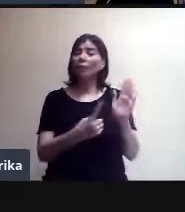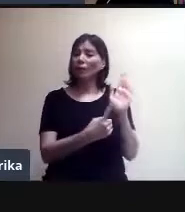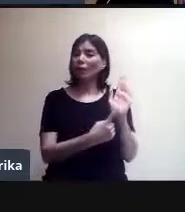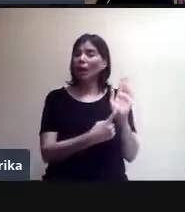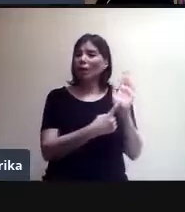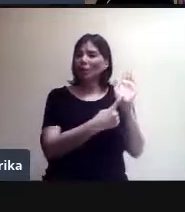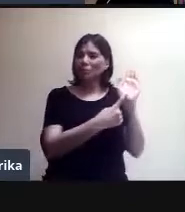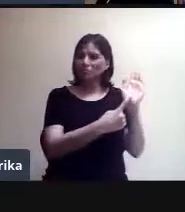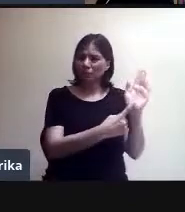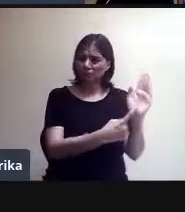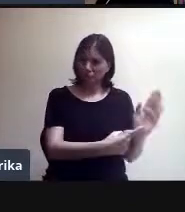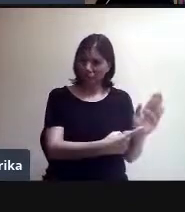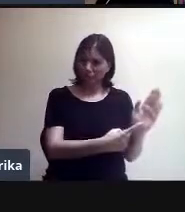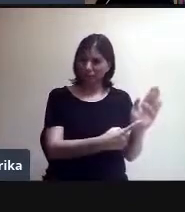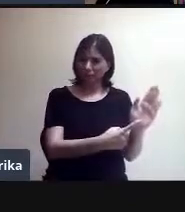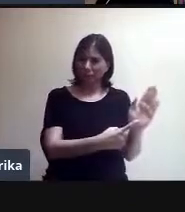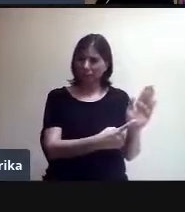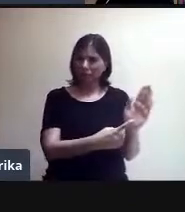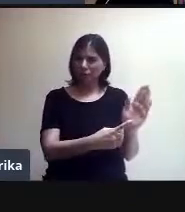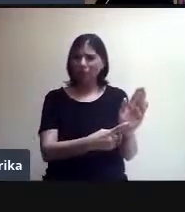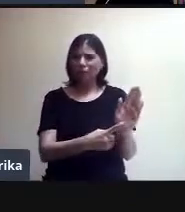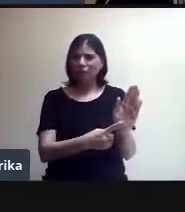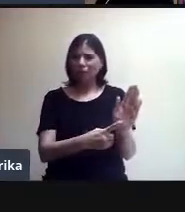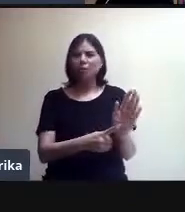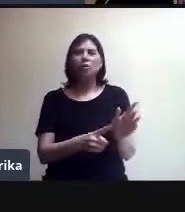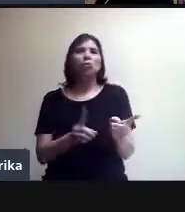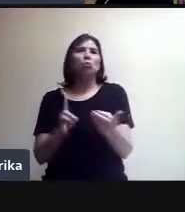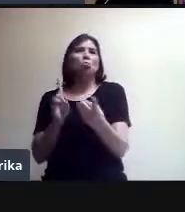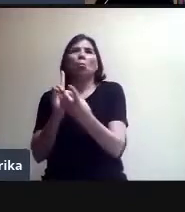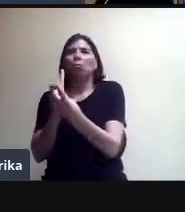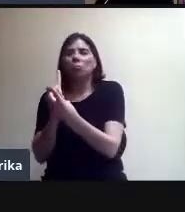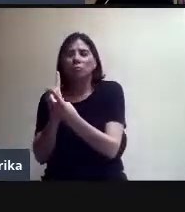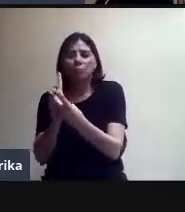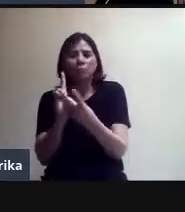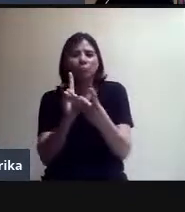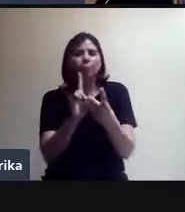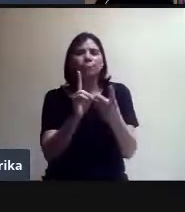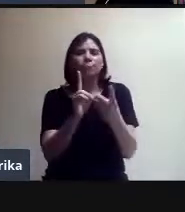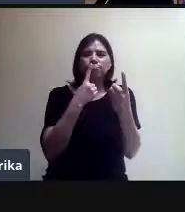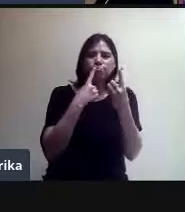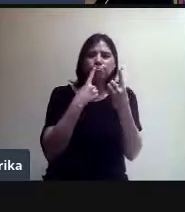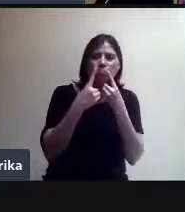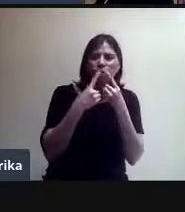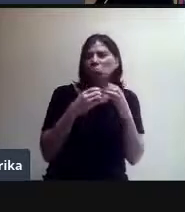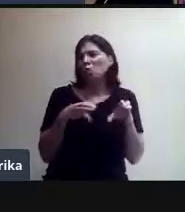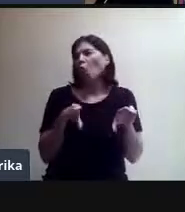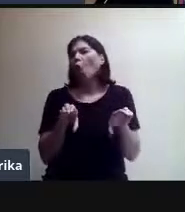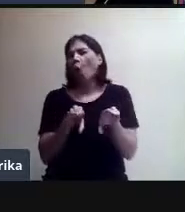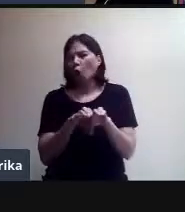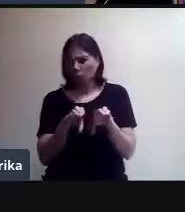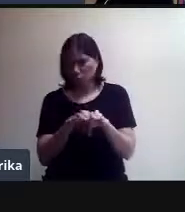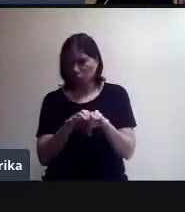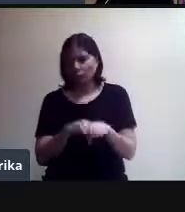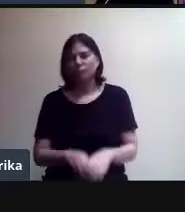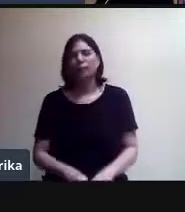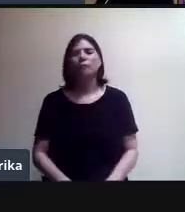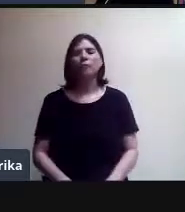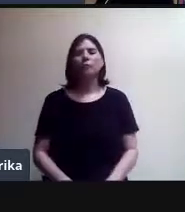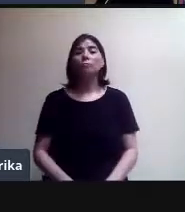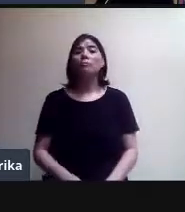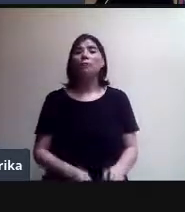algunas opciones de interactividad cuando uno está en una videollamada. Entonces, lo voy a hacer en vivo. Nada más les voy a mostrar la primera,